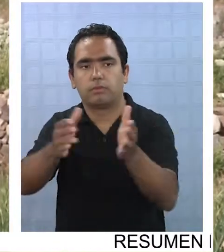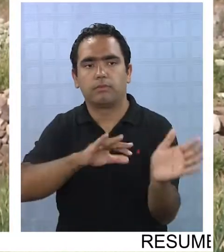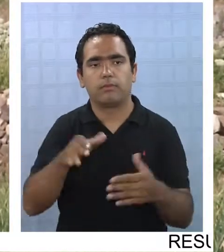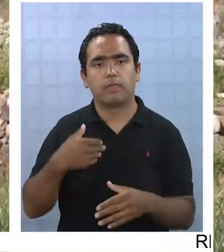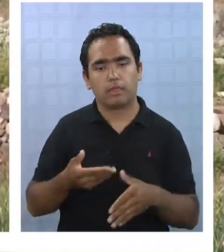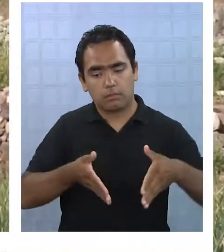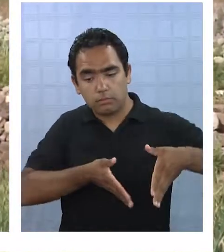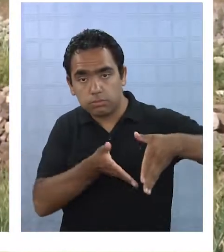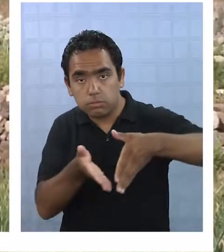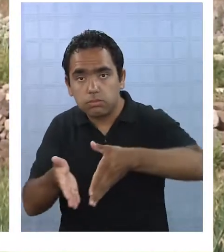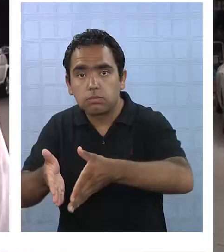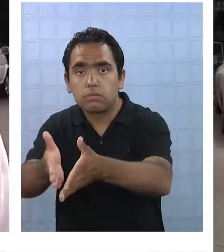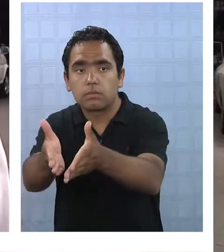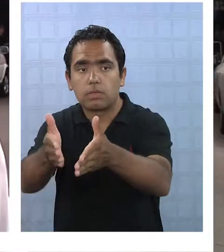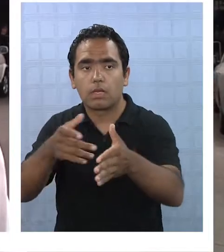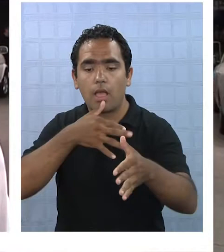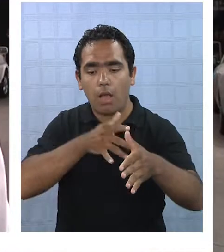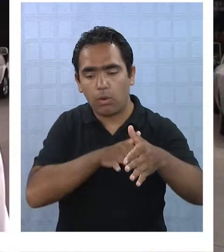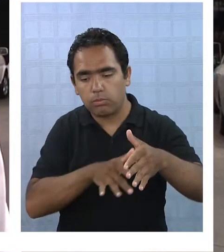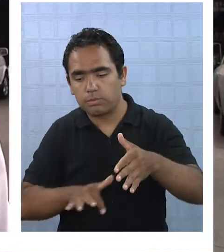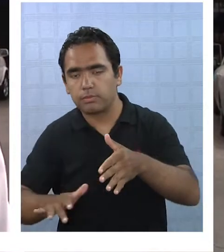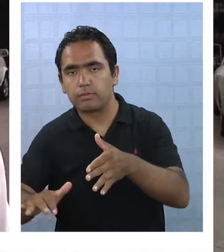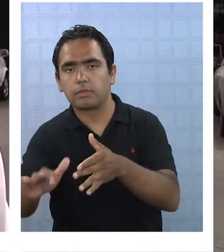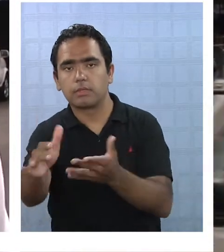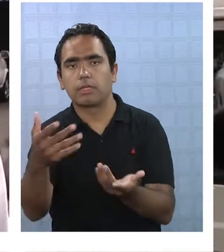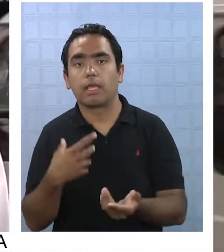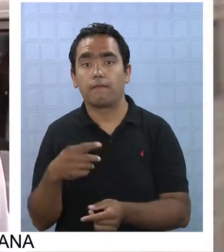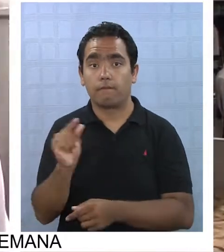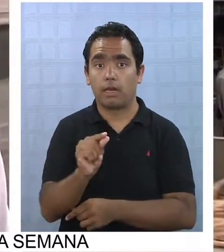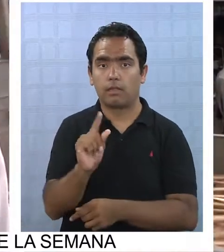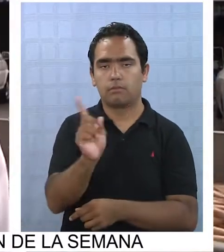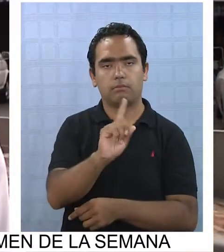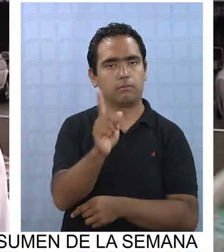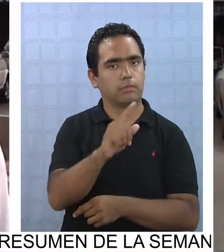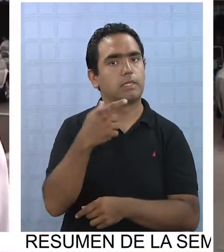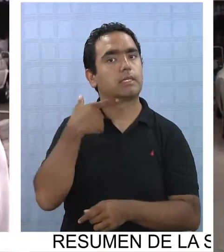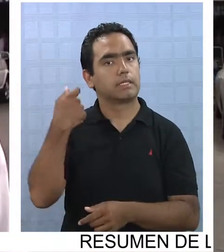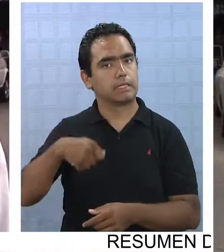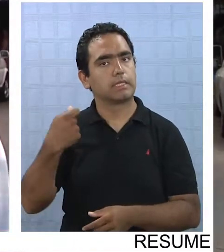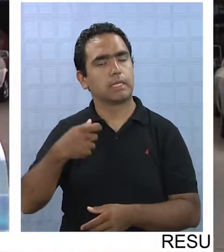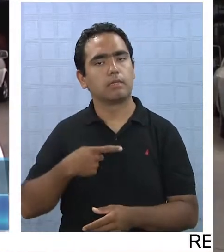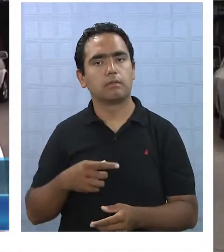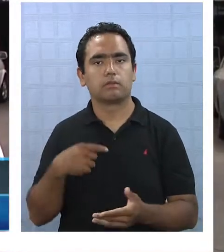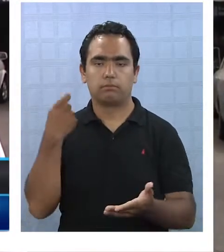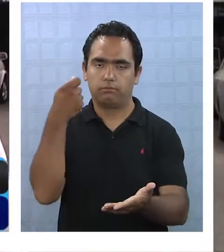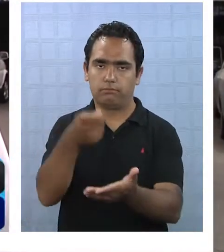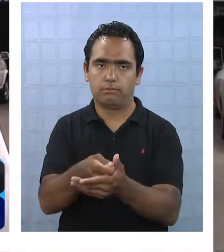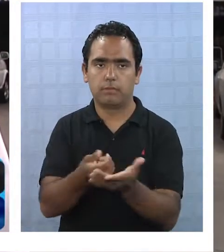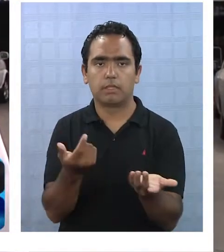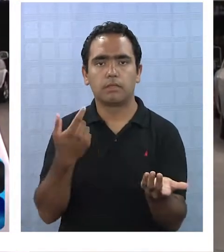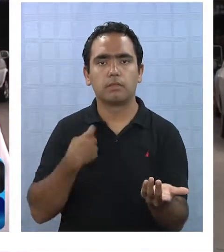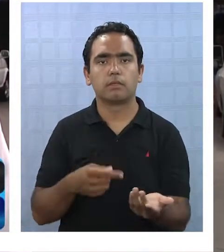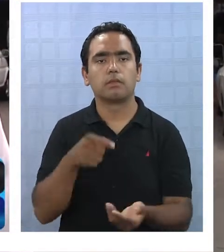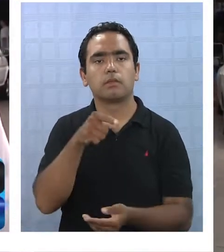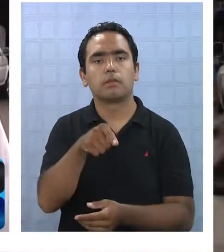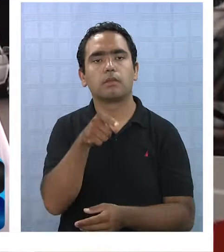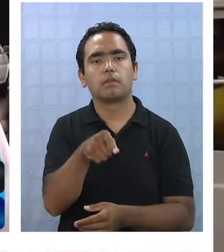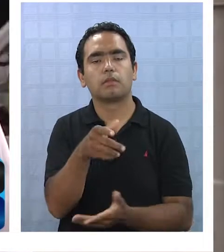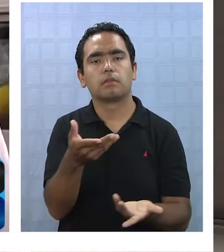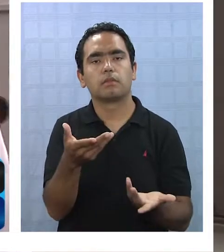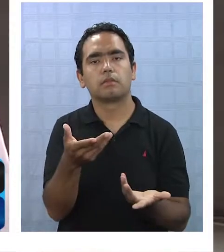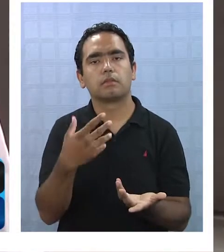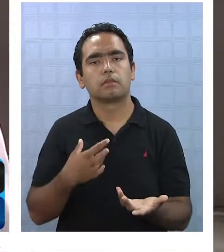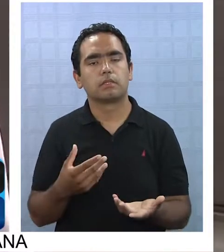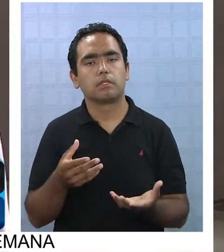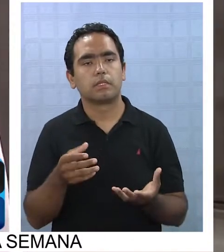gaviones no son soluciones muy baratas. Acá hay grandes inversiones que realizar y ya la Dirección de Obra Hidráulica